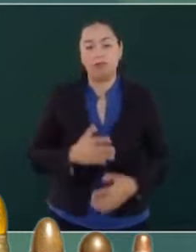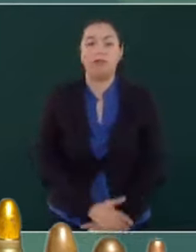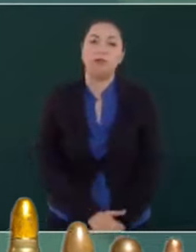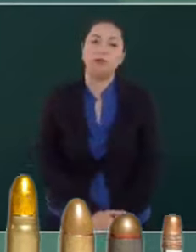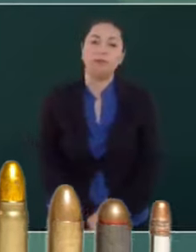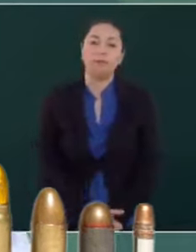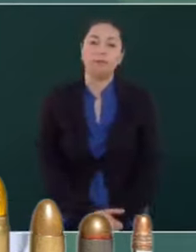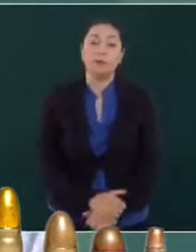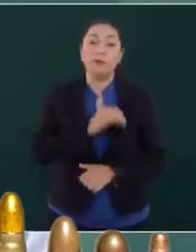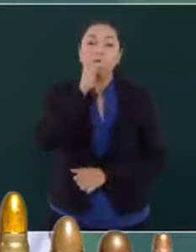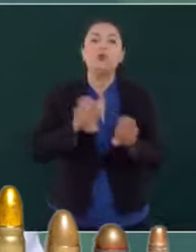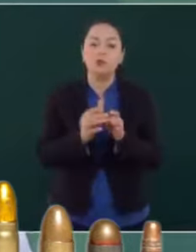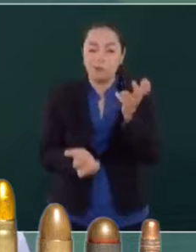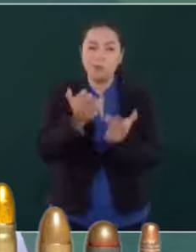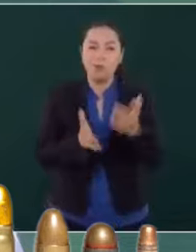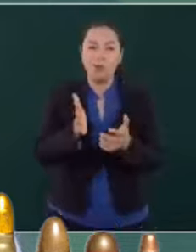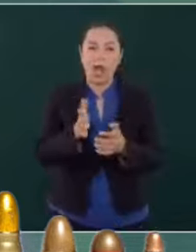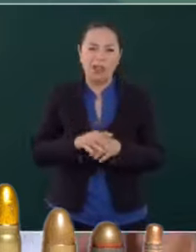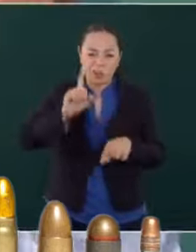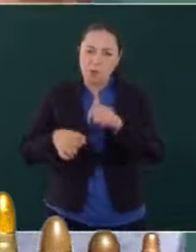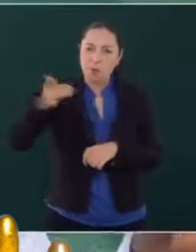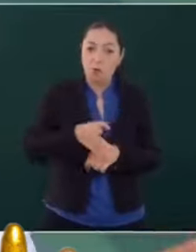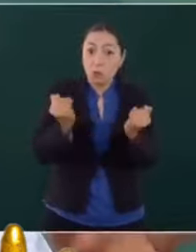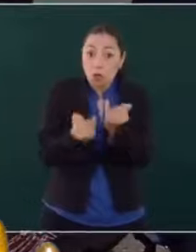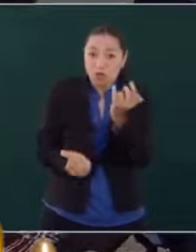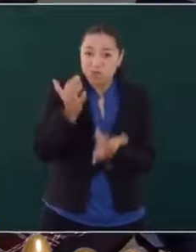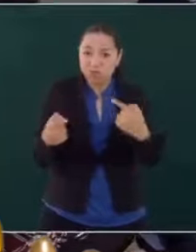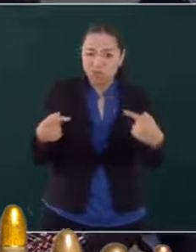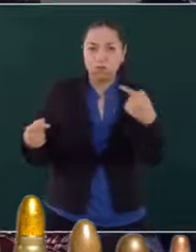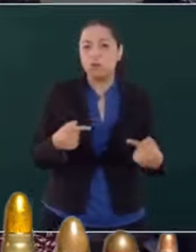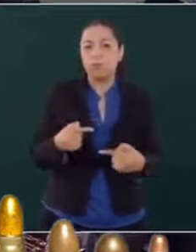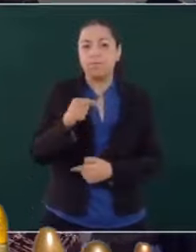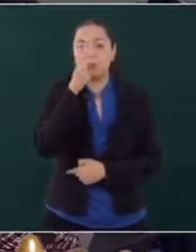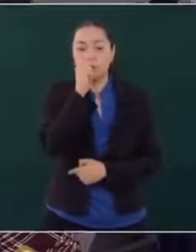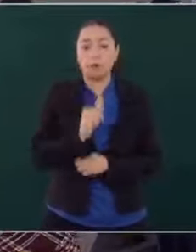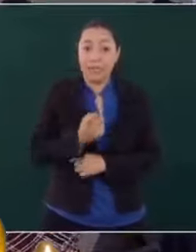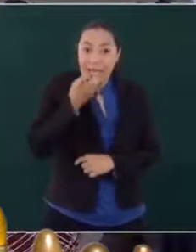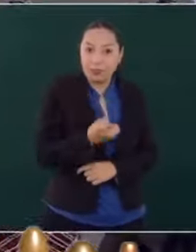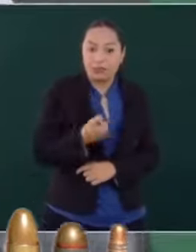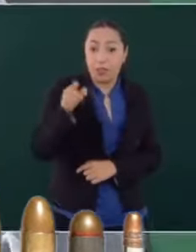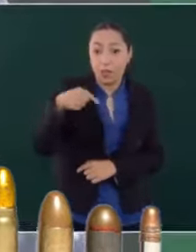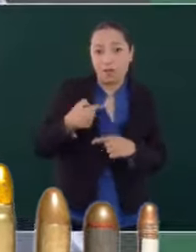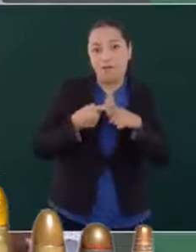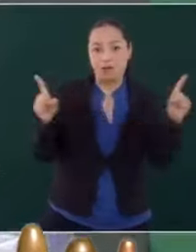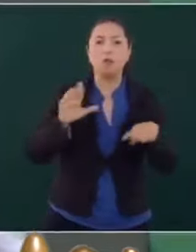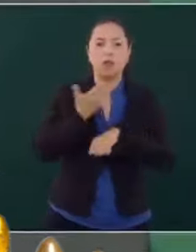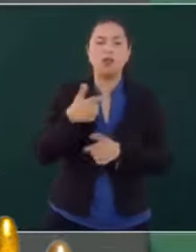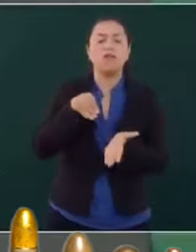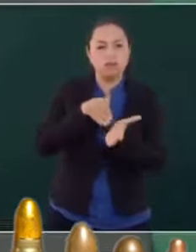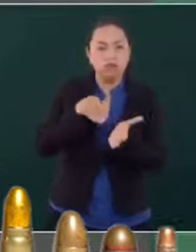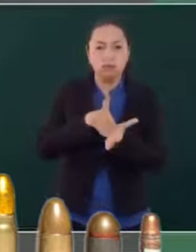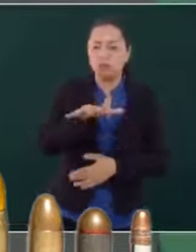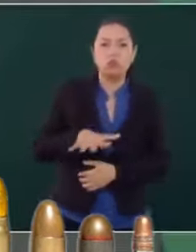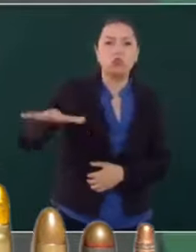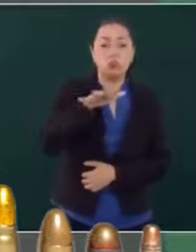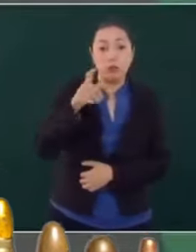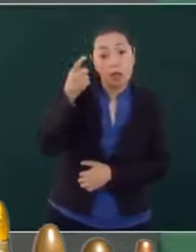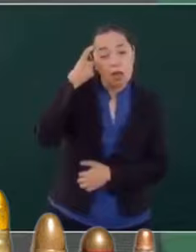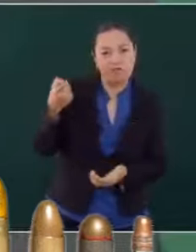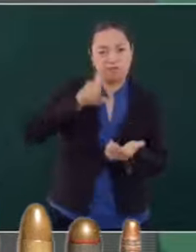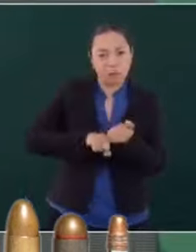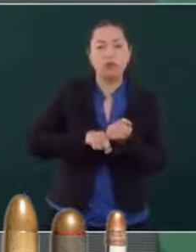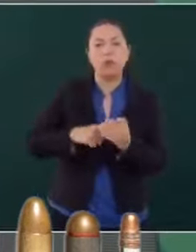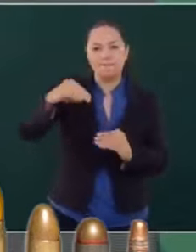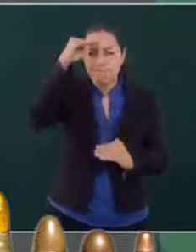No se puede apagar el fuego con el fuego. Esto nos hace diferentes, porque predomina sobre todo en la mentalidad,